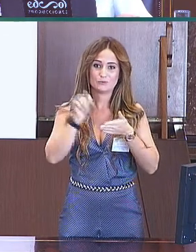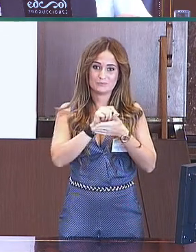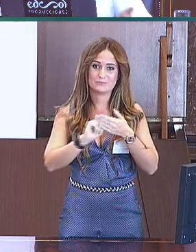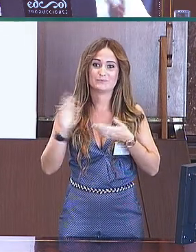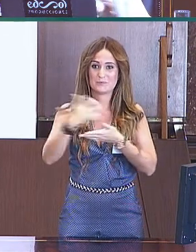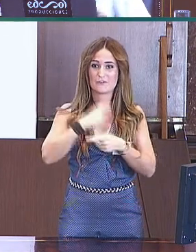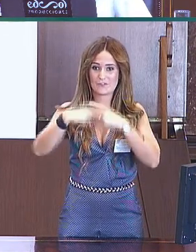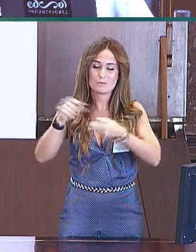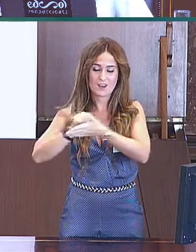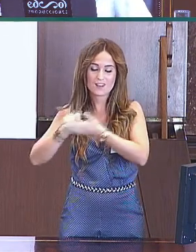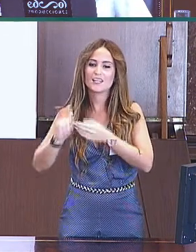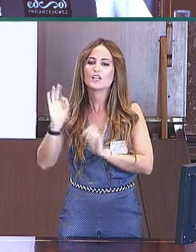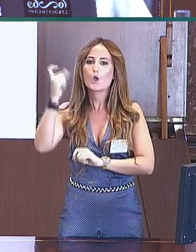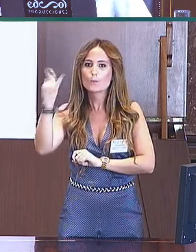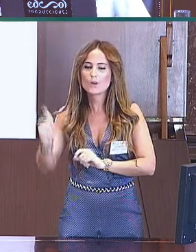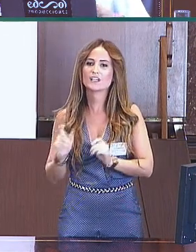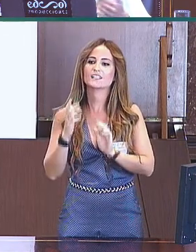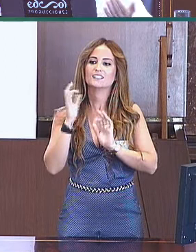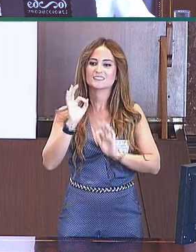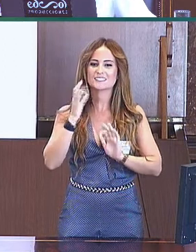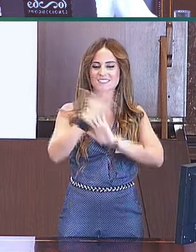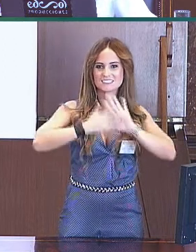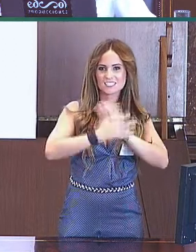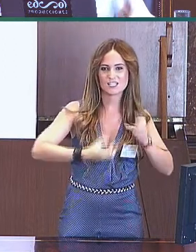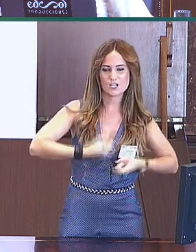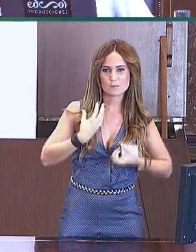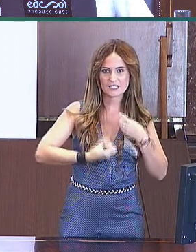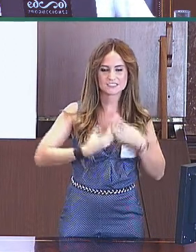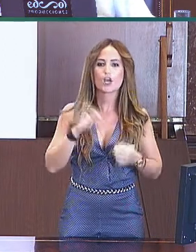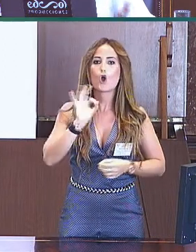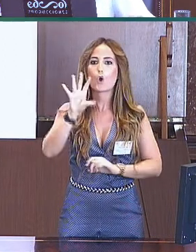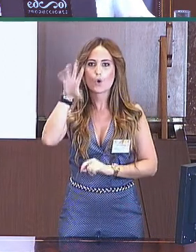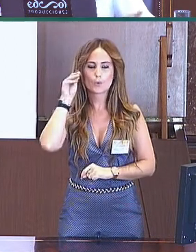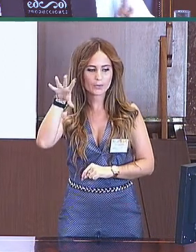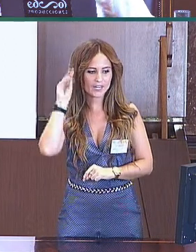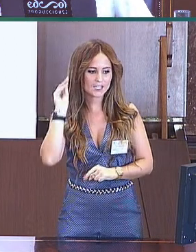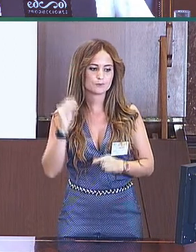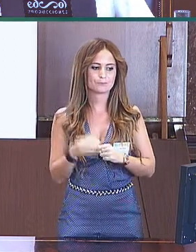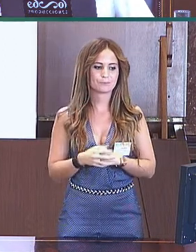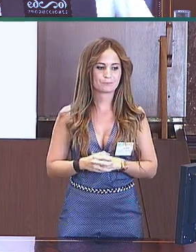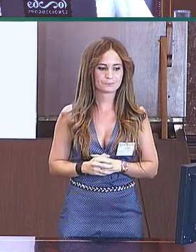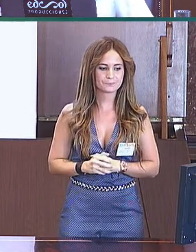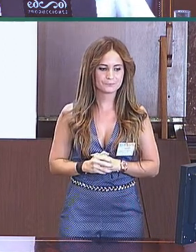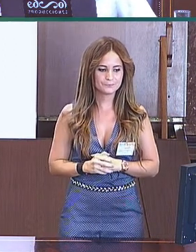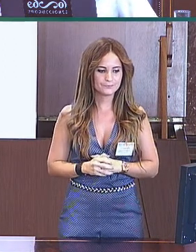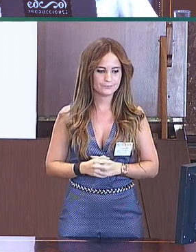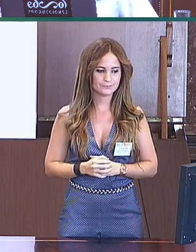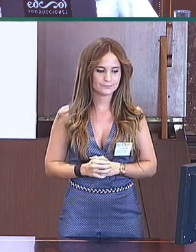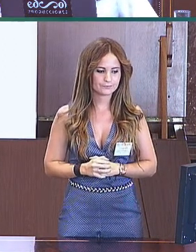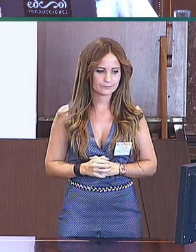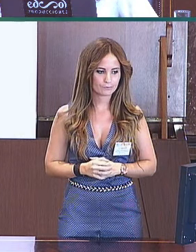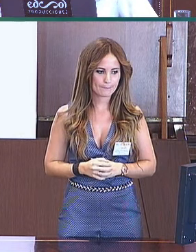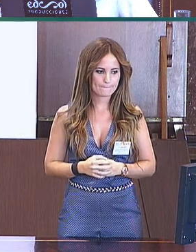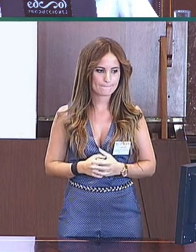lo que ocurre en lengua oral, pues los signos en este caso que los bebés van produciendo y comprendiendo a lo largo de